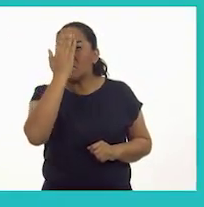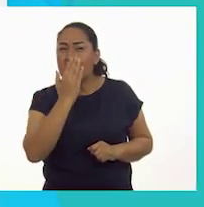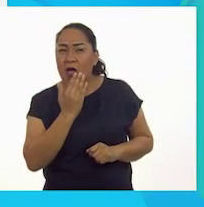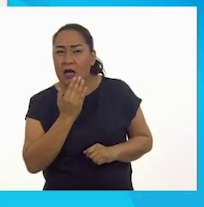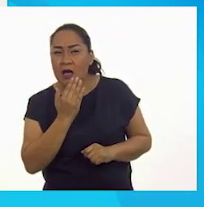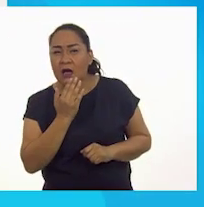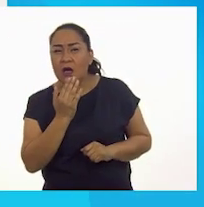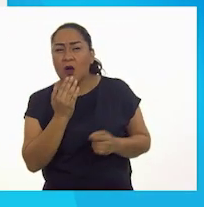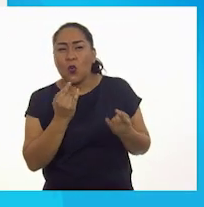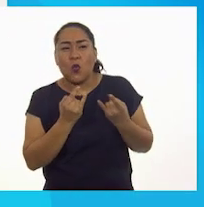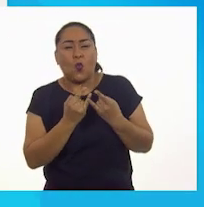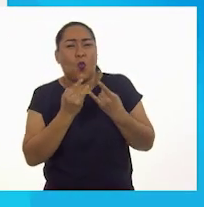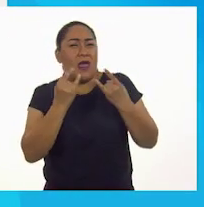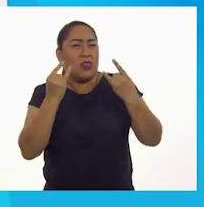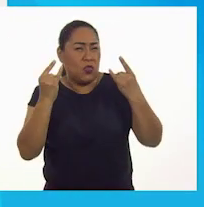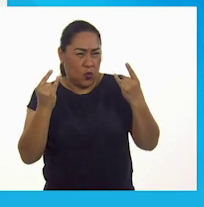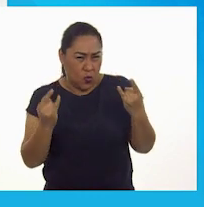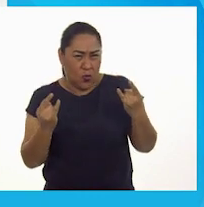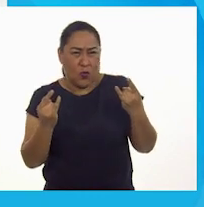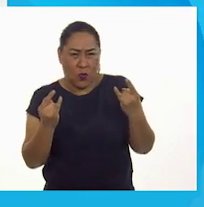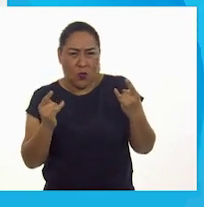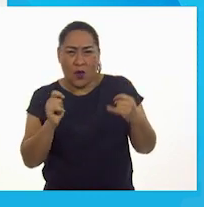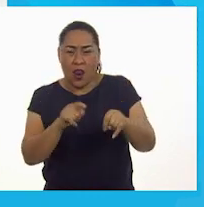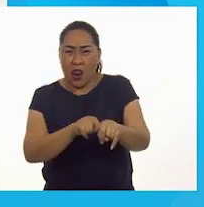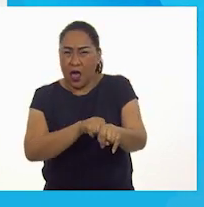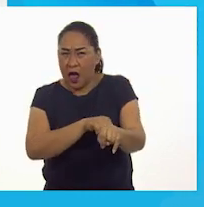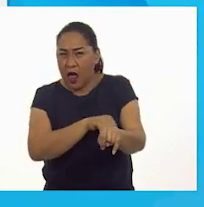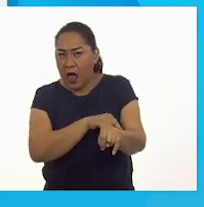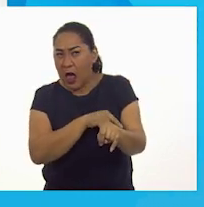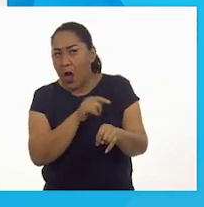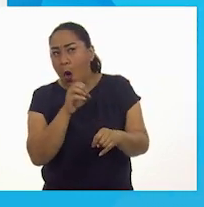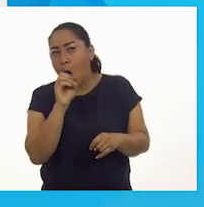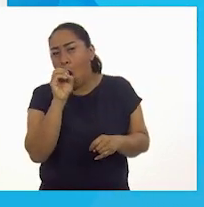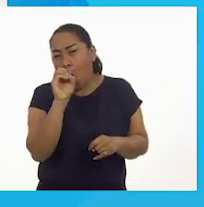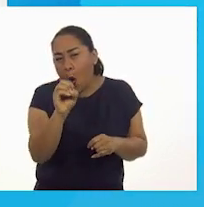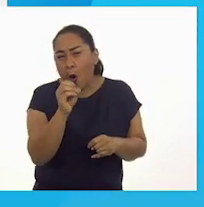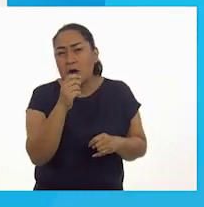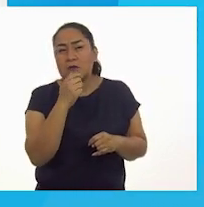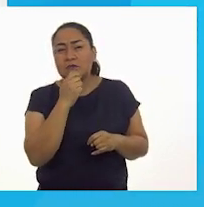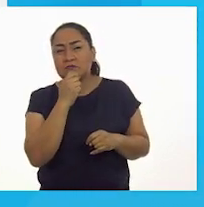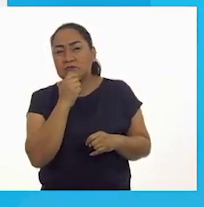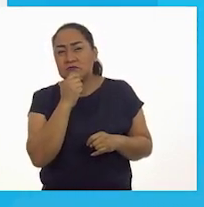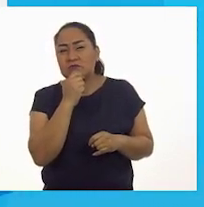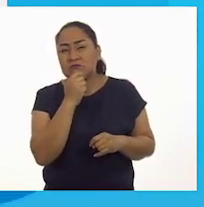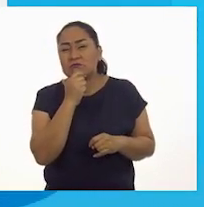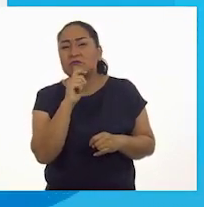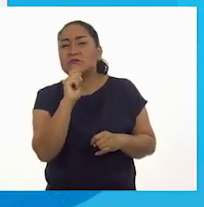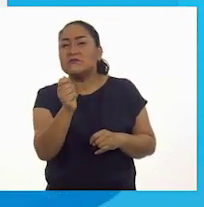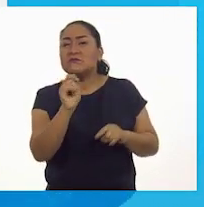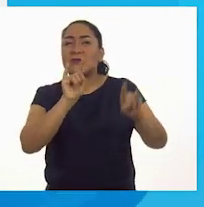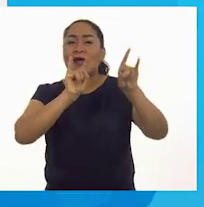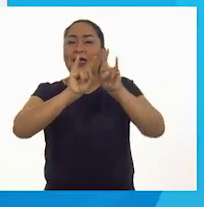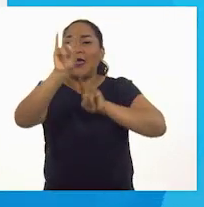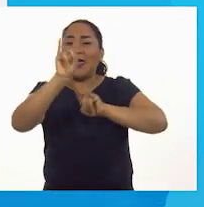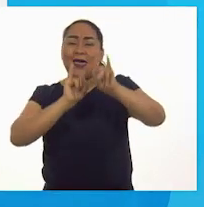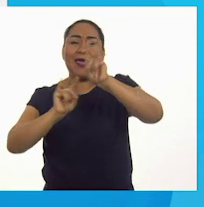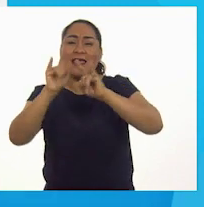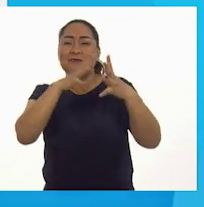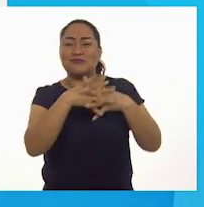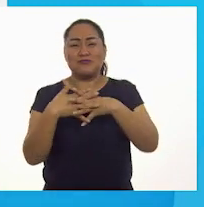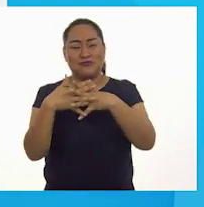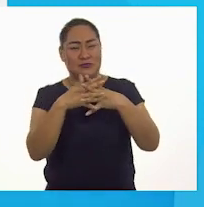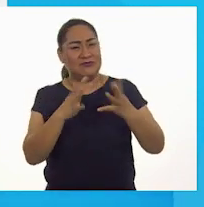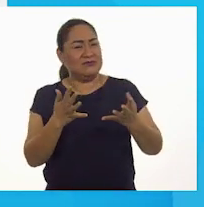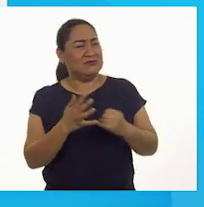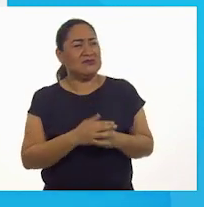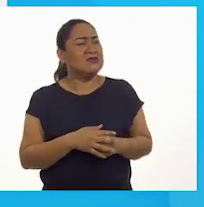grande. O parecen partes de un mosaico. ¿Qué